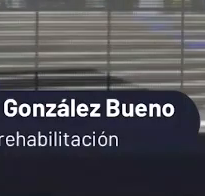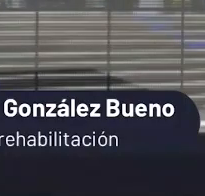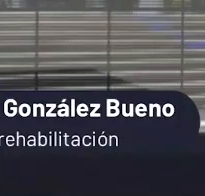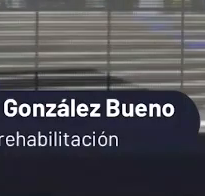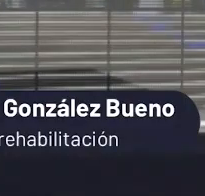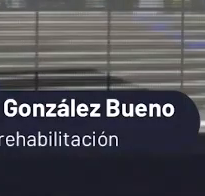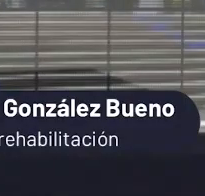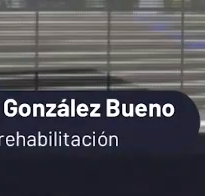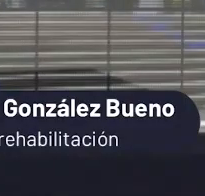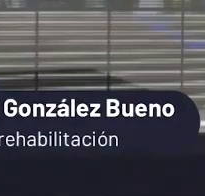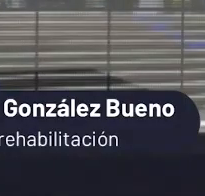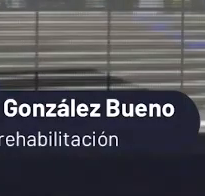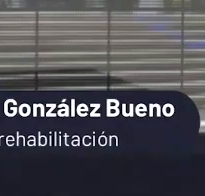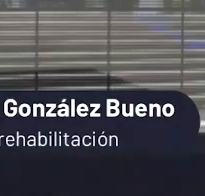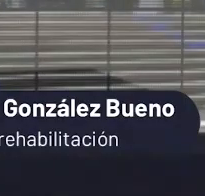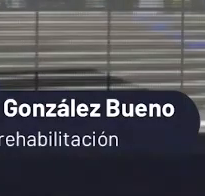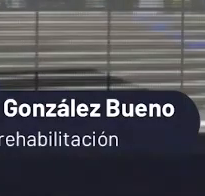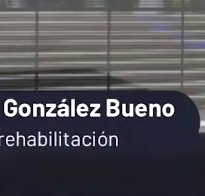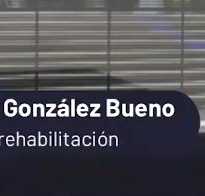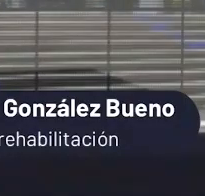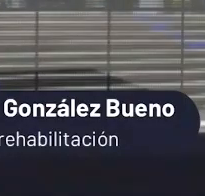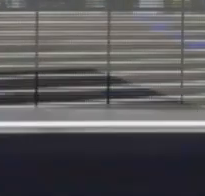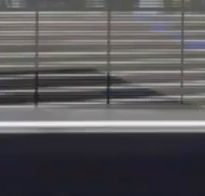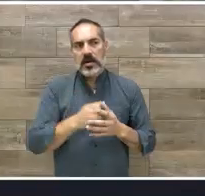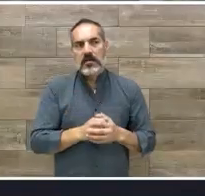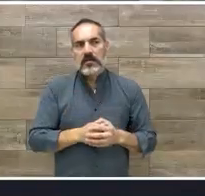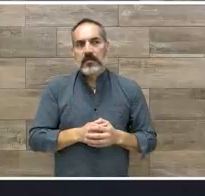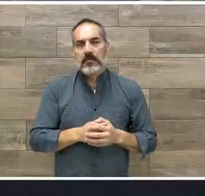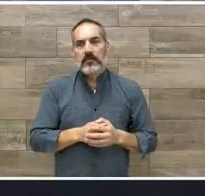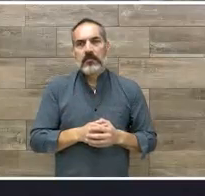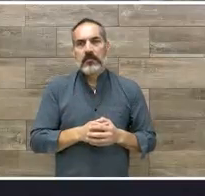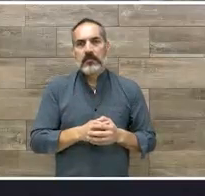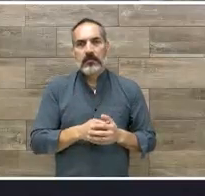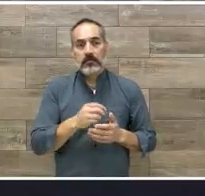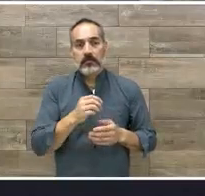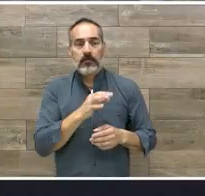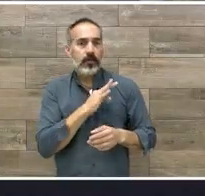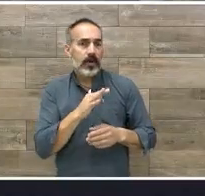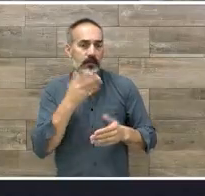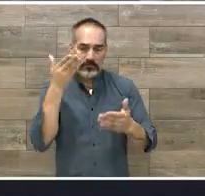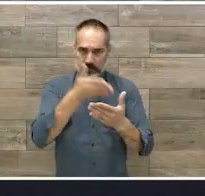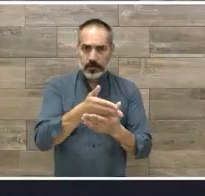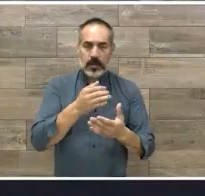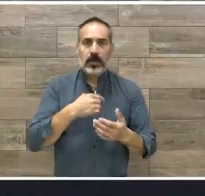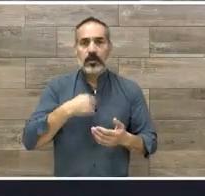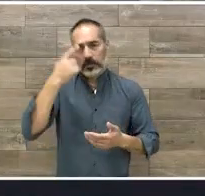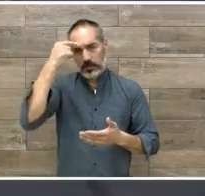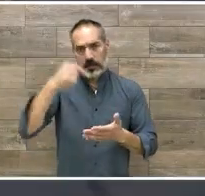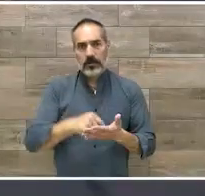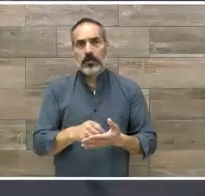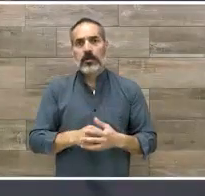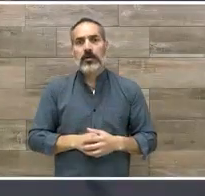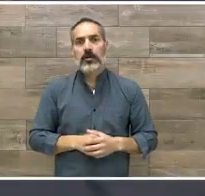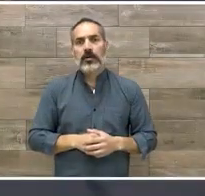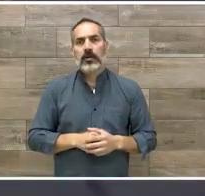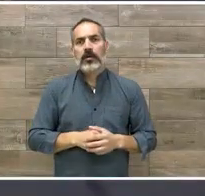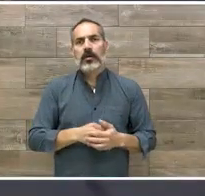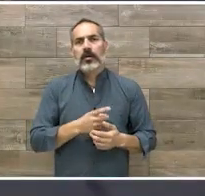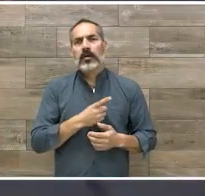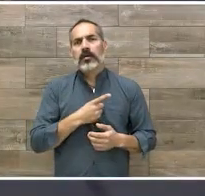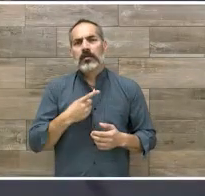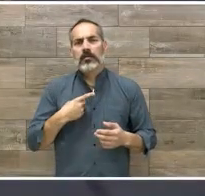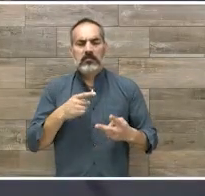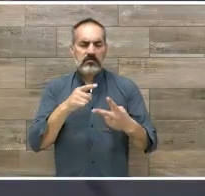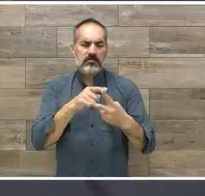como para poder ir así en concreto yo creo que tendría que señalar las